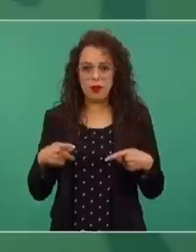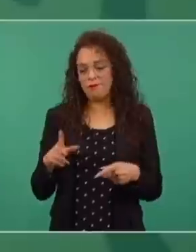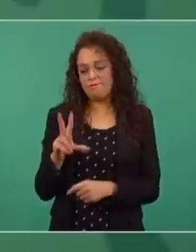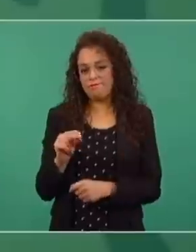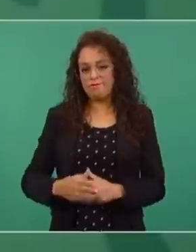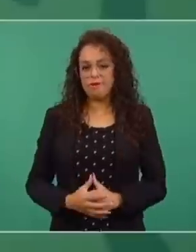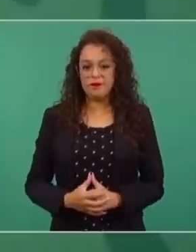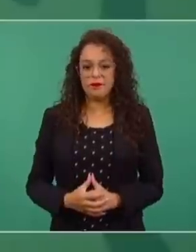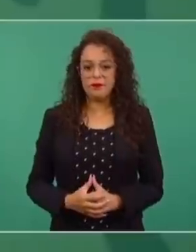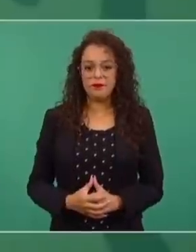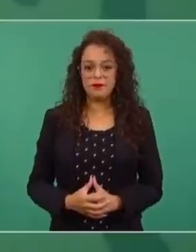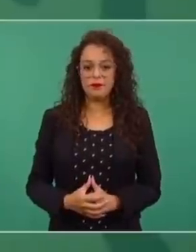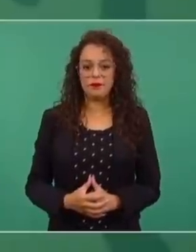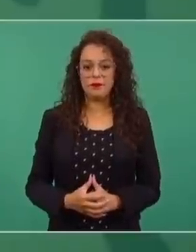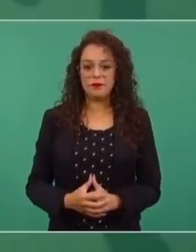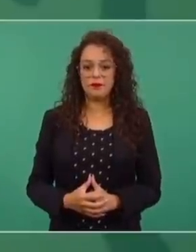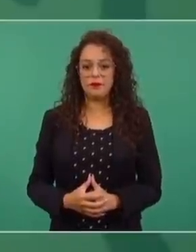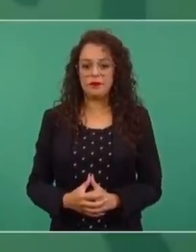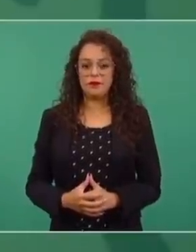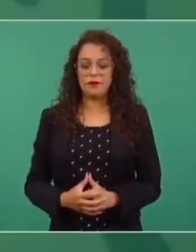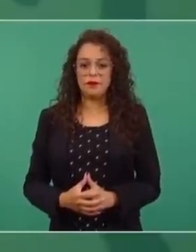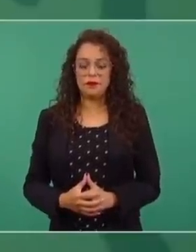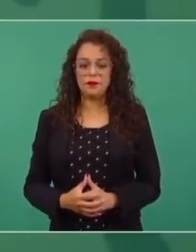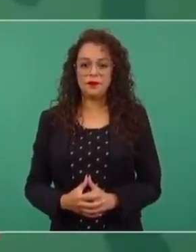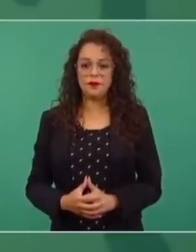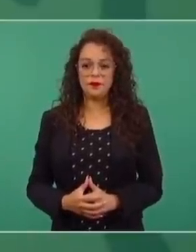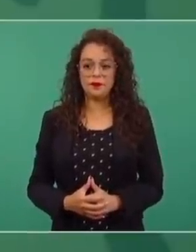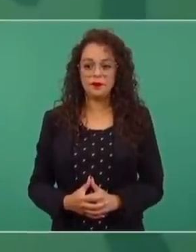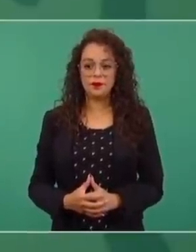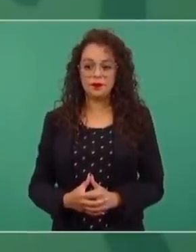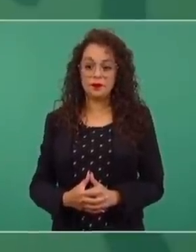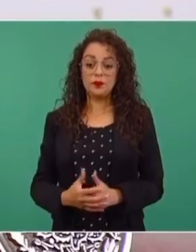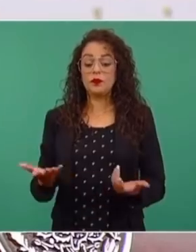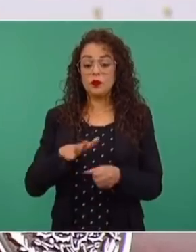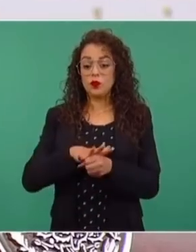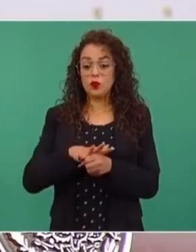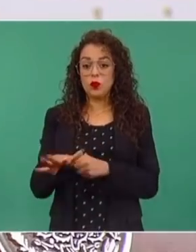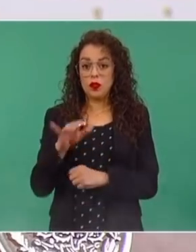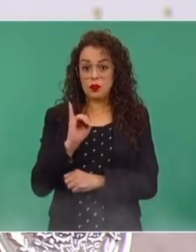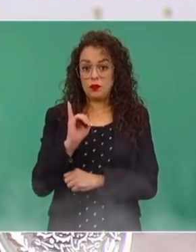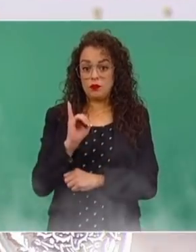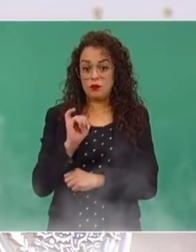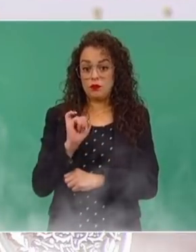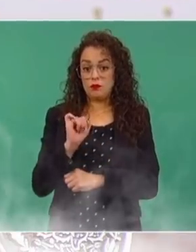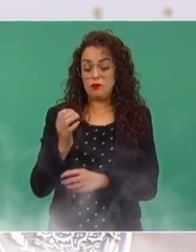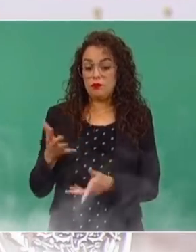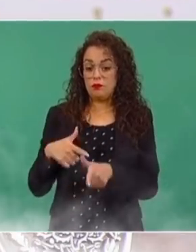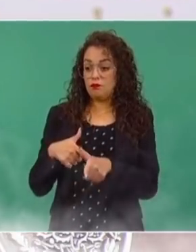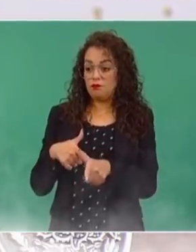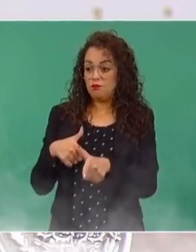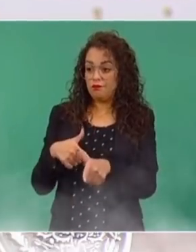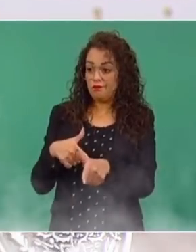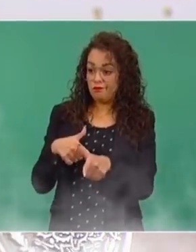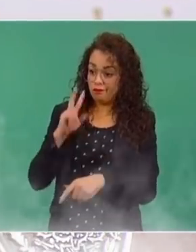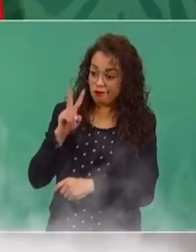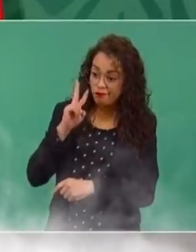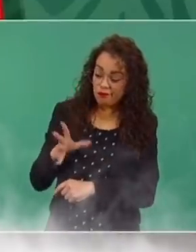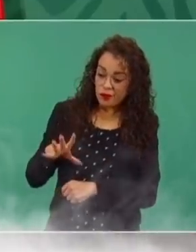usuarios, de los consumidores. Lo que prevalece es un abuso,